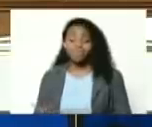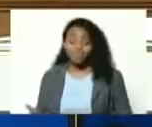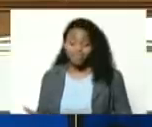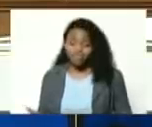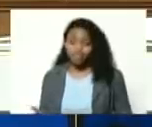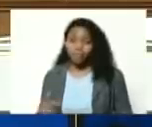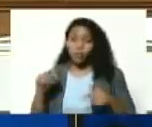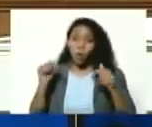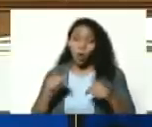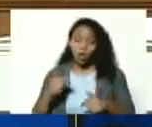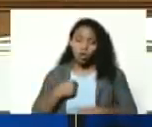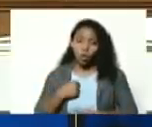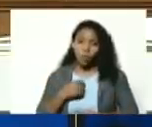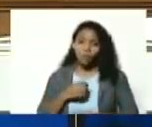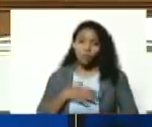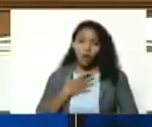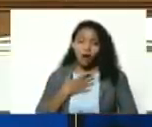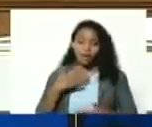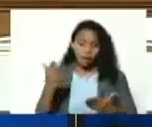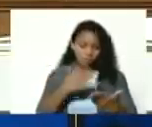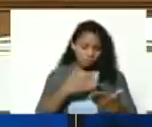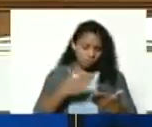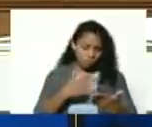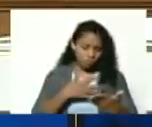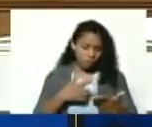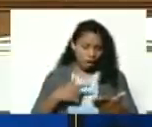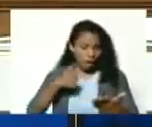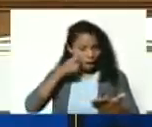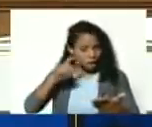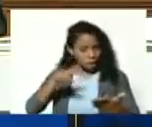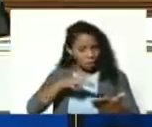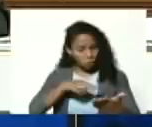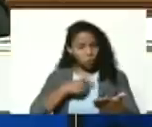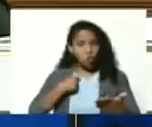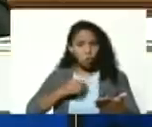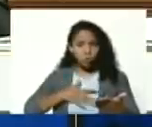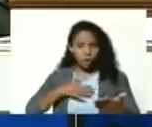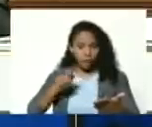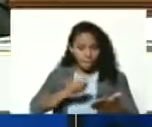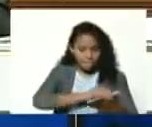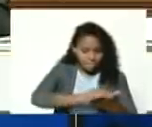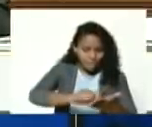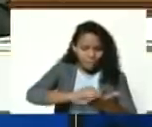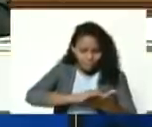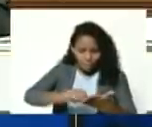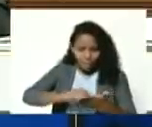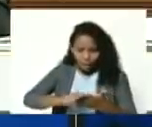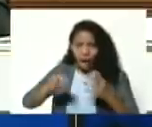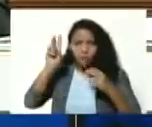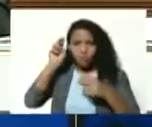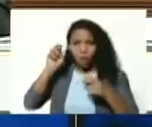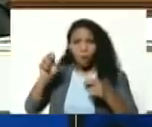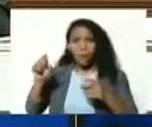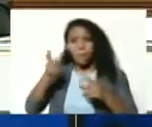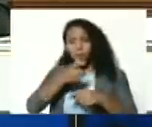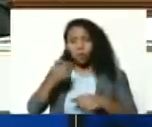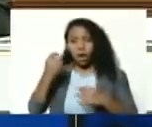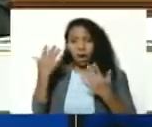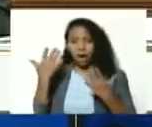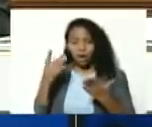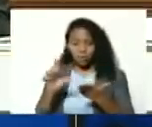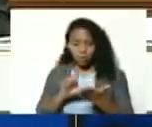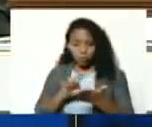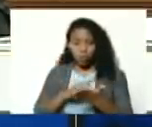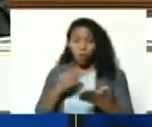que yo pueda ojear este libro subrayarlo enseñar a las nuevas generaciones a tener un libro en la mano